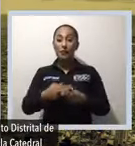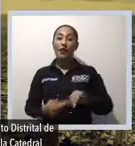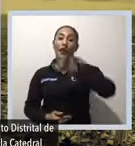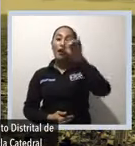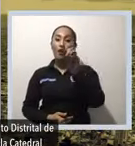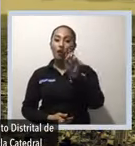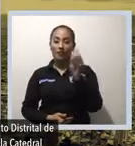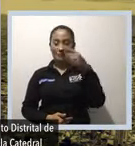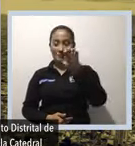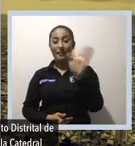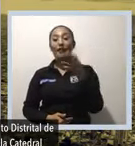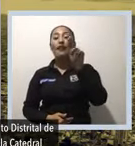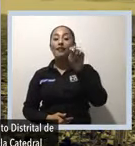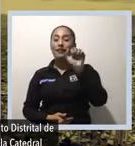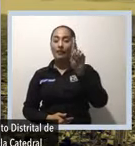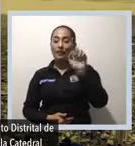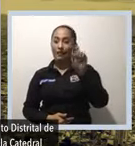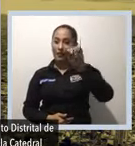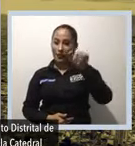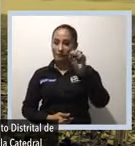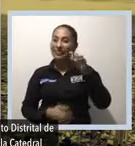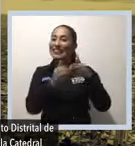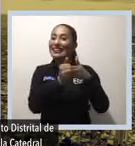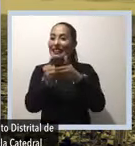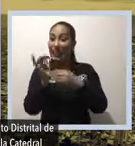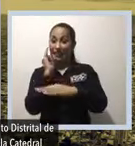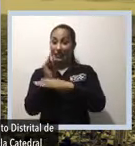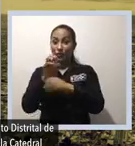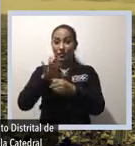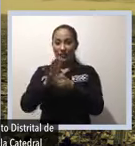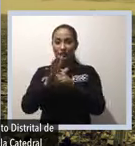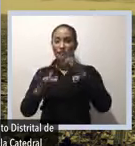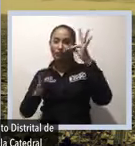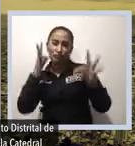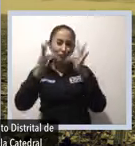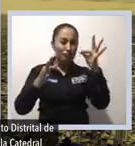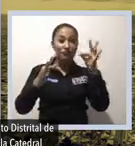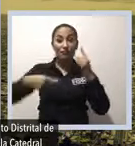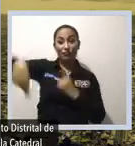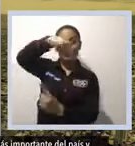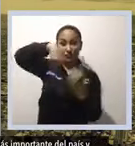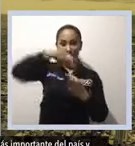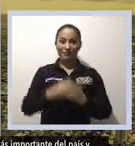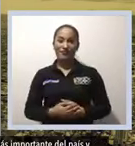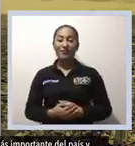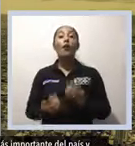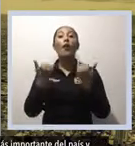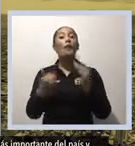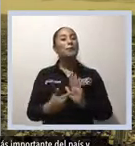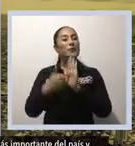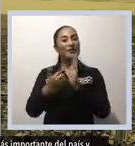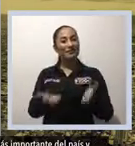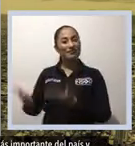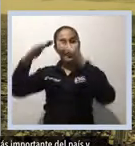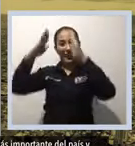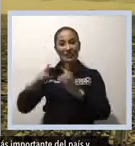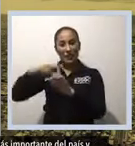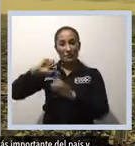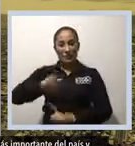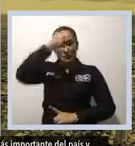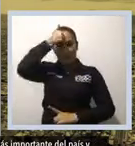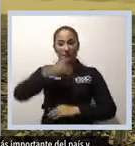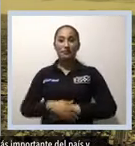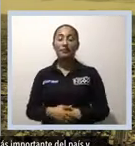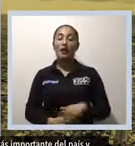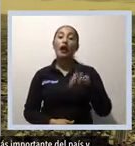Mi nombre es Jorge Naranjo, yo soy guía del Instituto Distrital de Turismo. El día de hoy les voy a hablar sobre la Catedral Primada. Esta catedral es un templo de